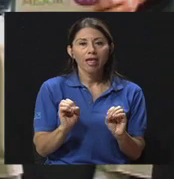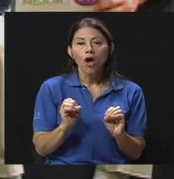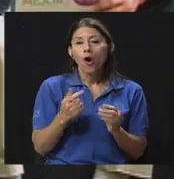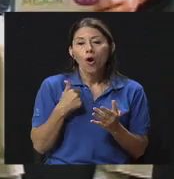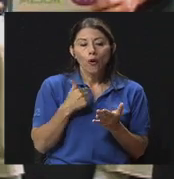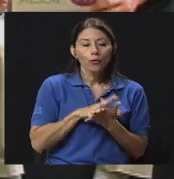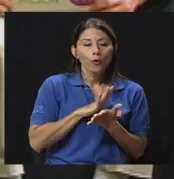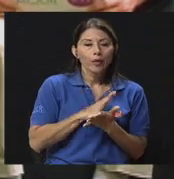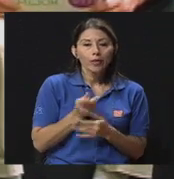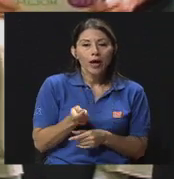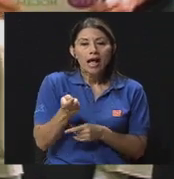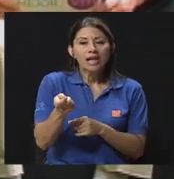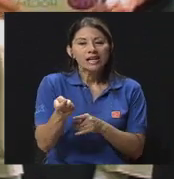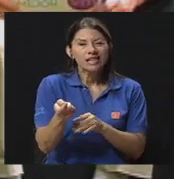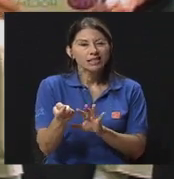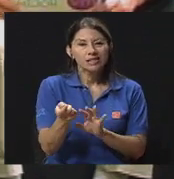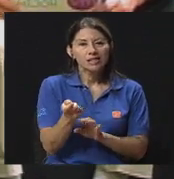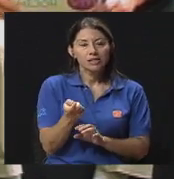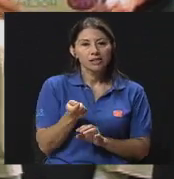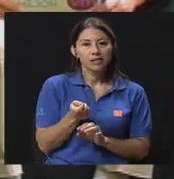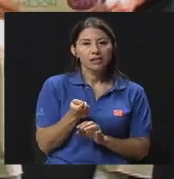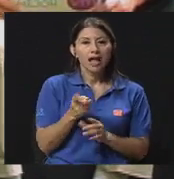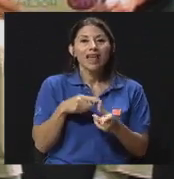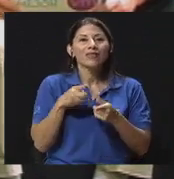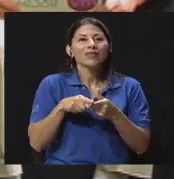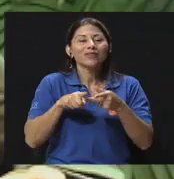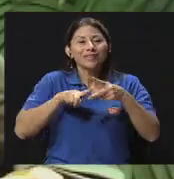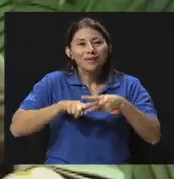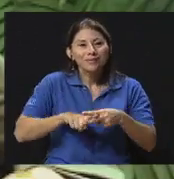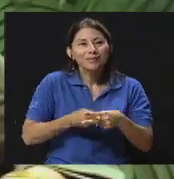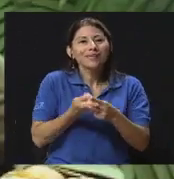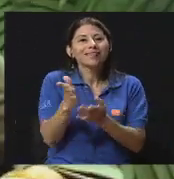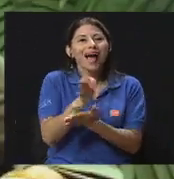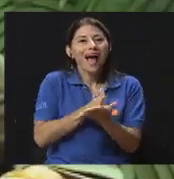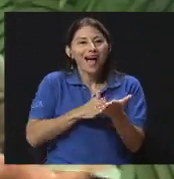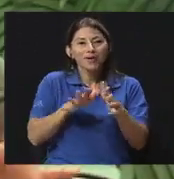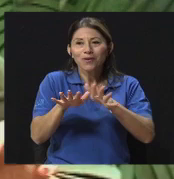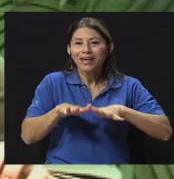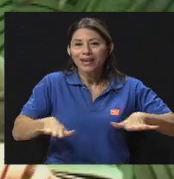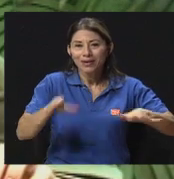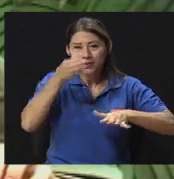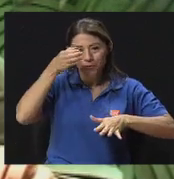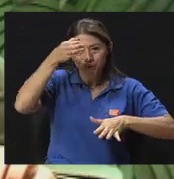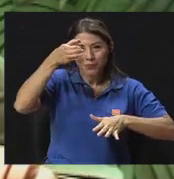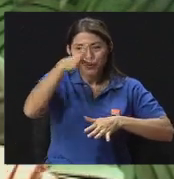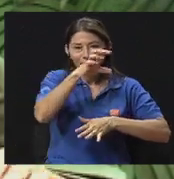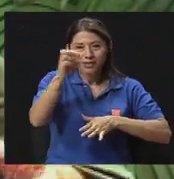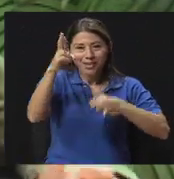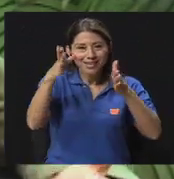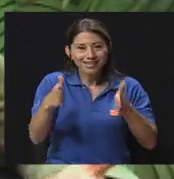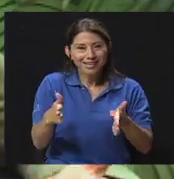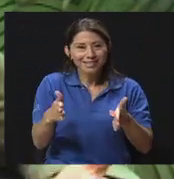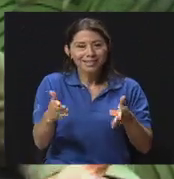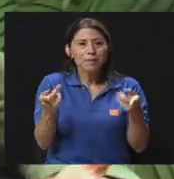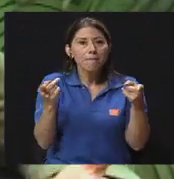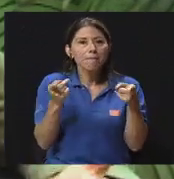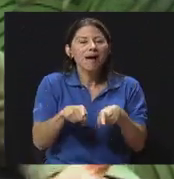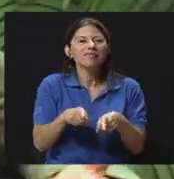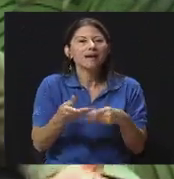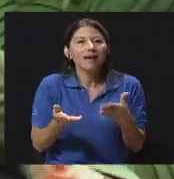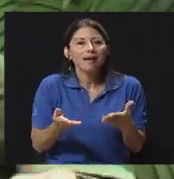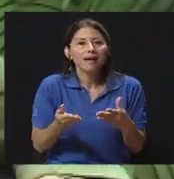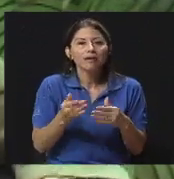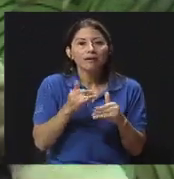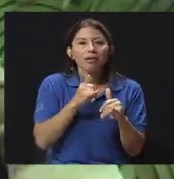retraigo. Y empieza algo que en nuestra cultura costarricense es muy común y el chisme, ¿verdad?